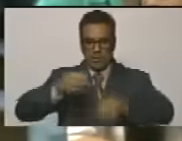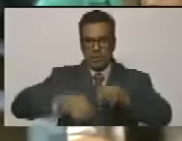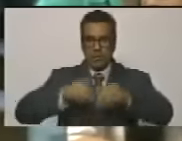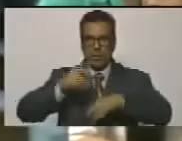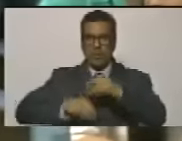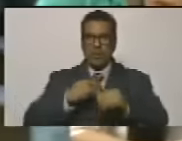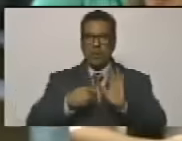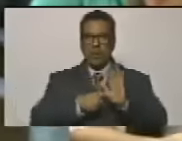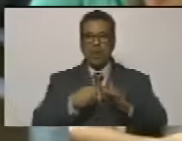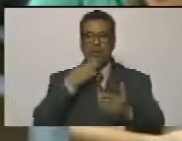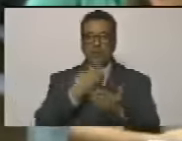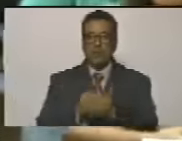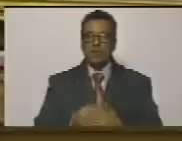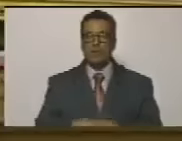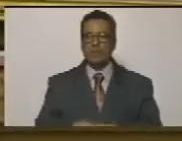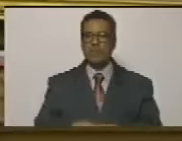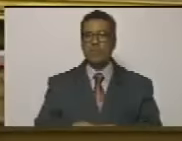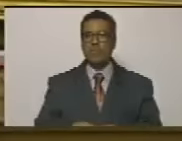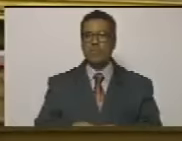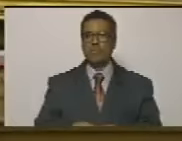se haga presente muchísimas gracias